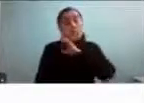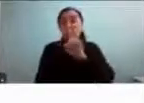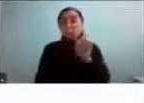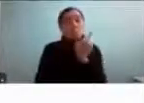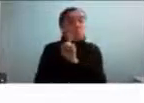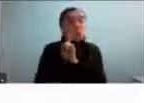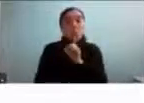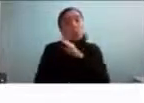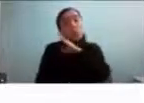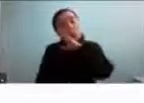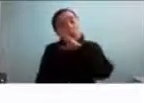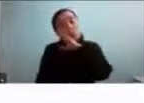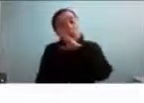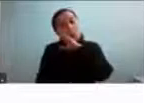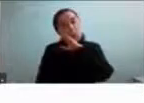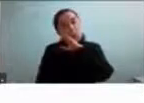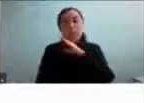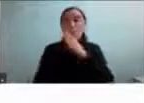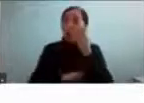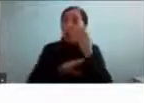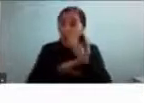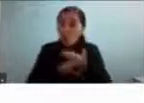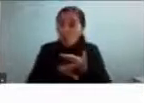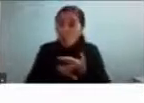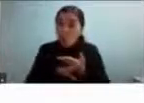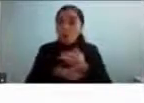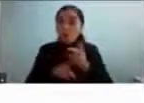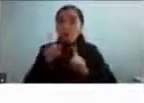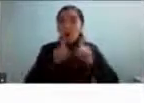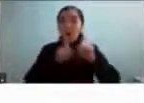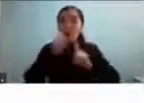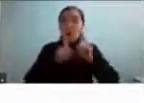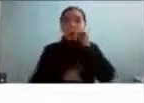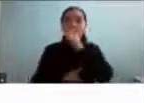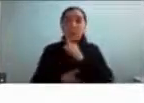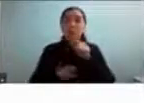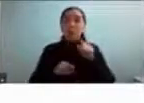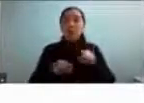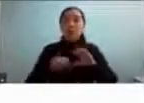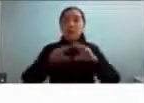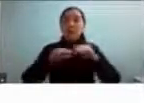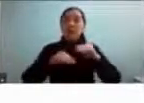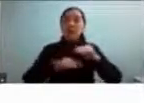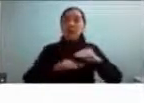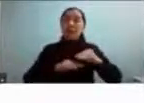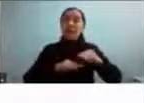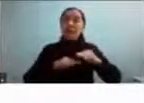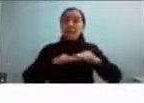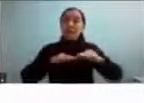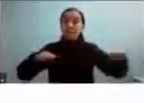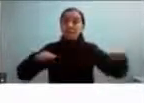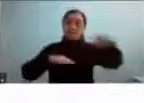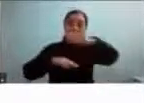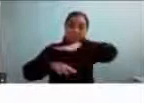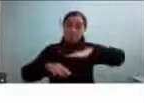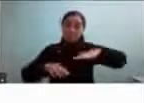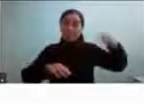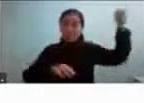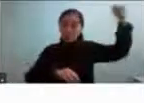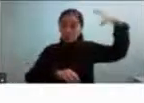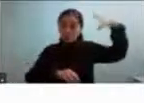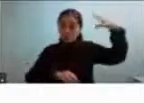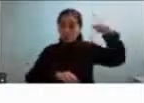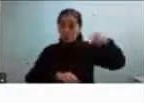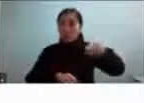de momentos en que me encontraron durmiendo sobre el cemento, en el patio a plena luz del día. Yo no recuerdo en